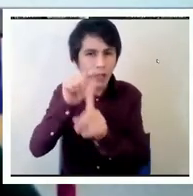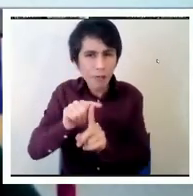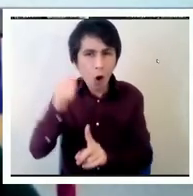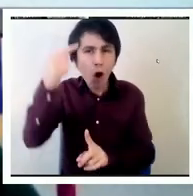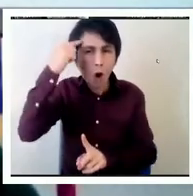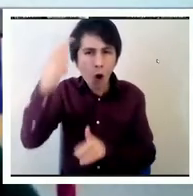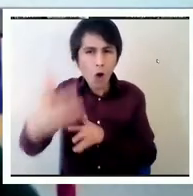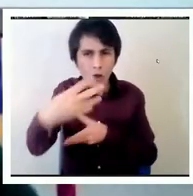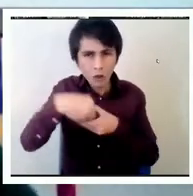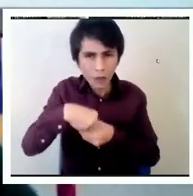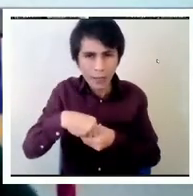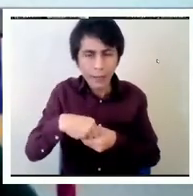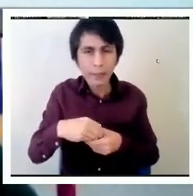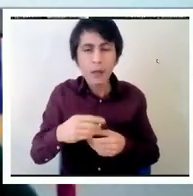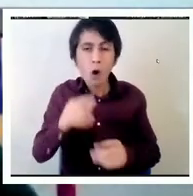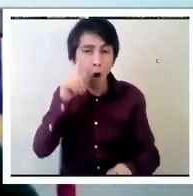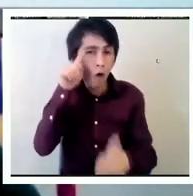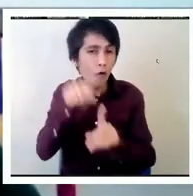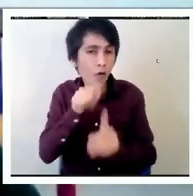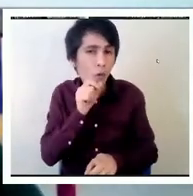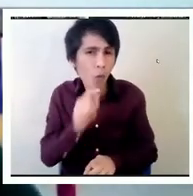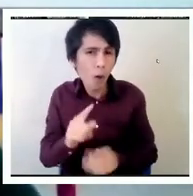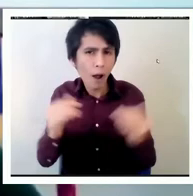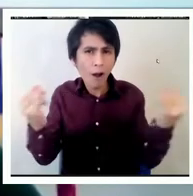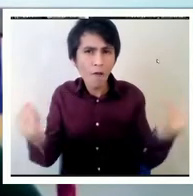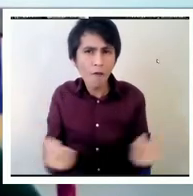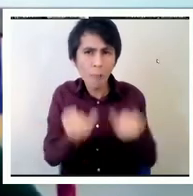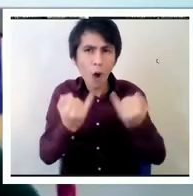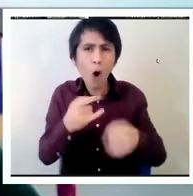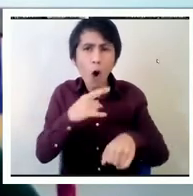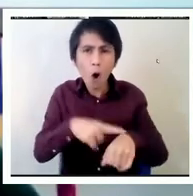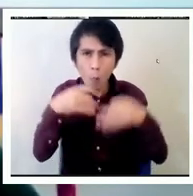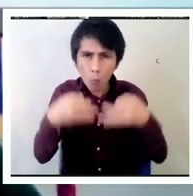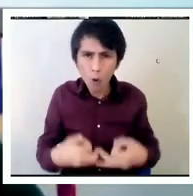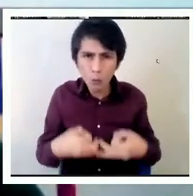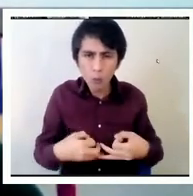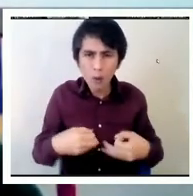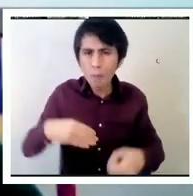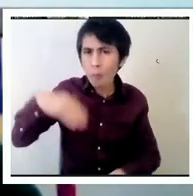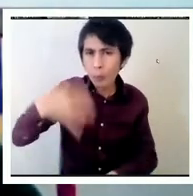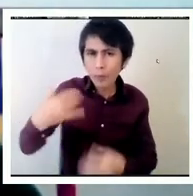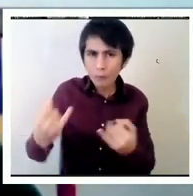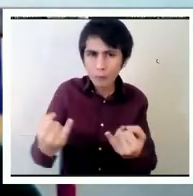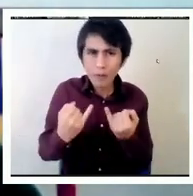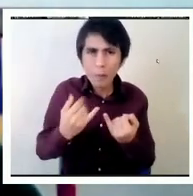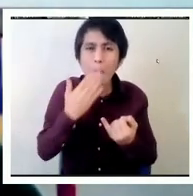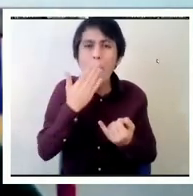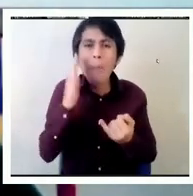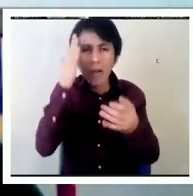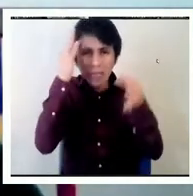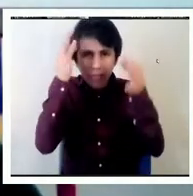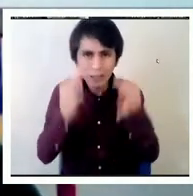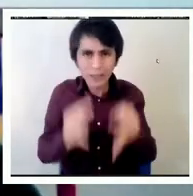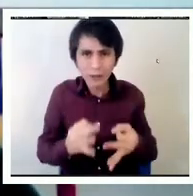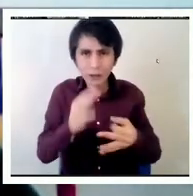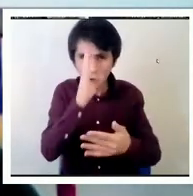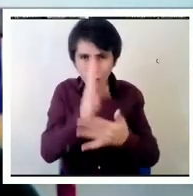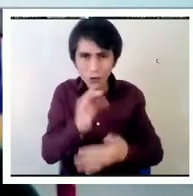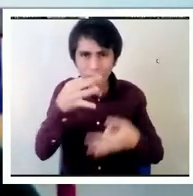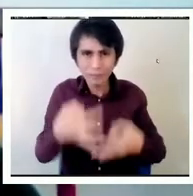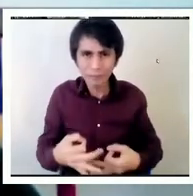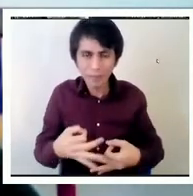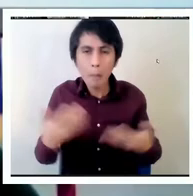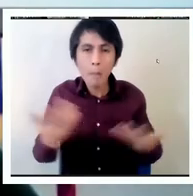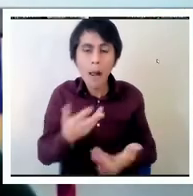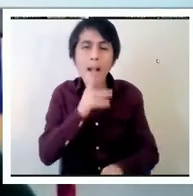información oportuna y relevante para tomar mejores decisiones, para que efectivamente podamos responder a los